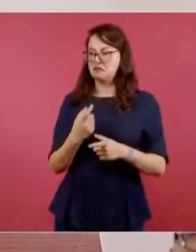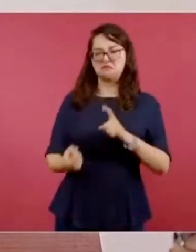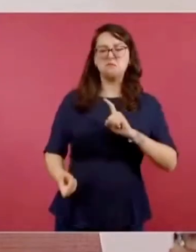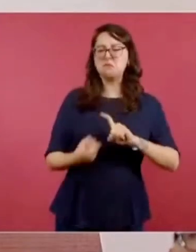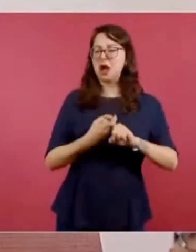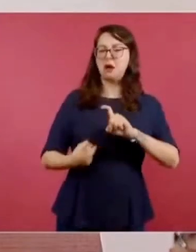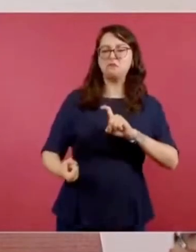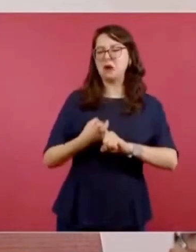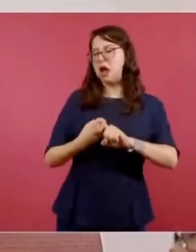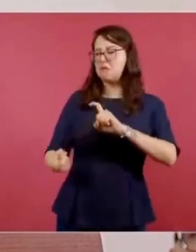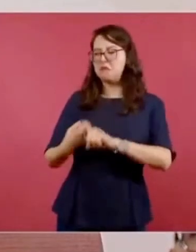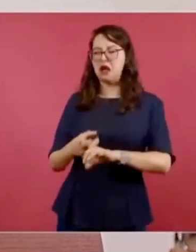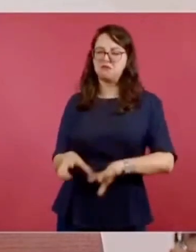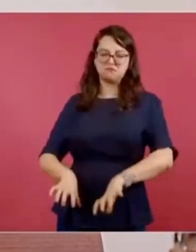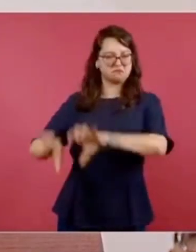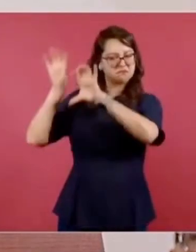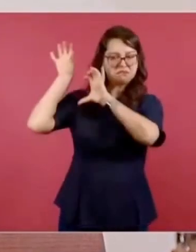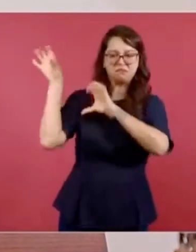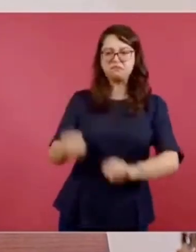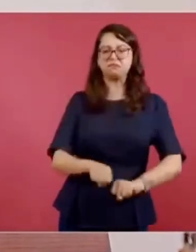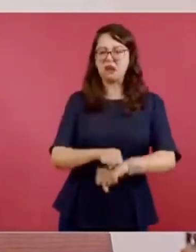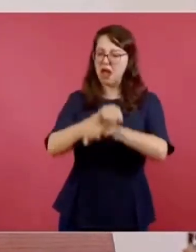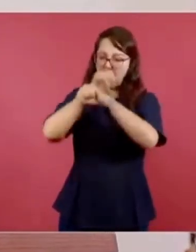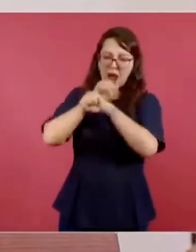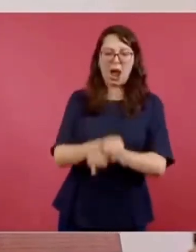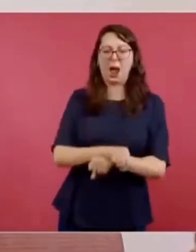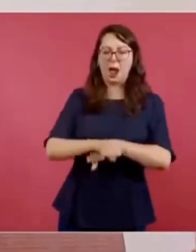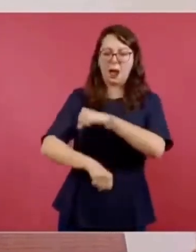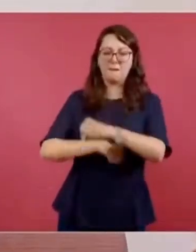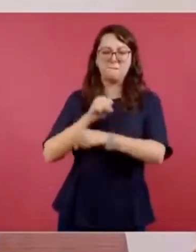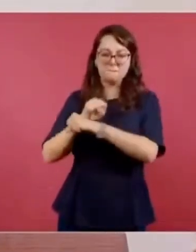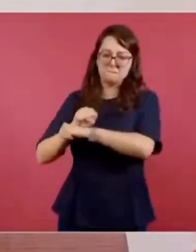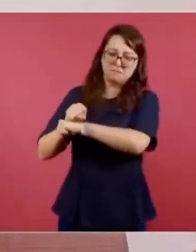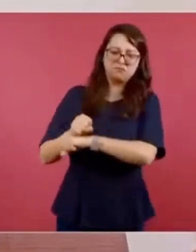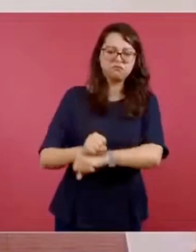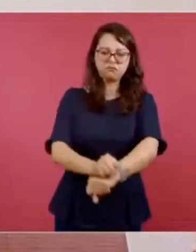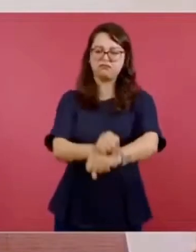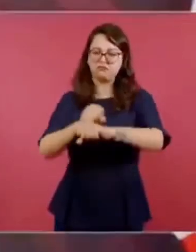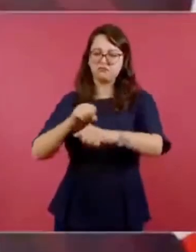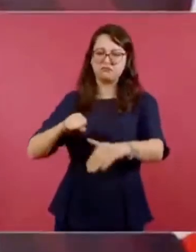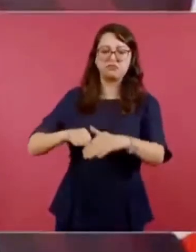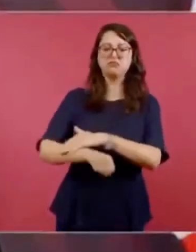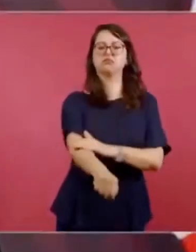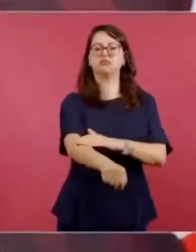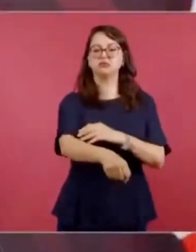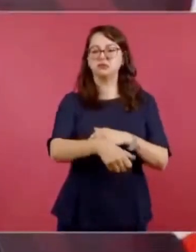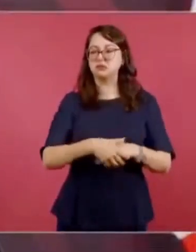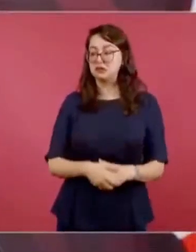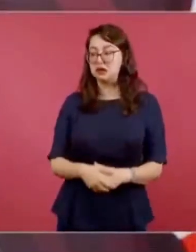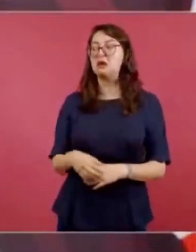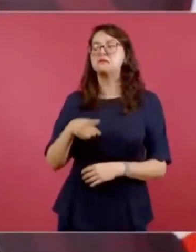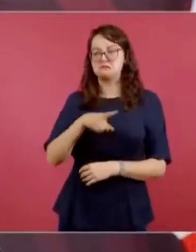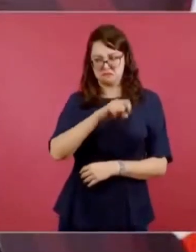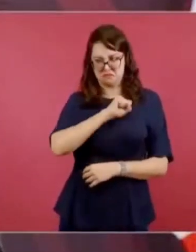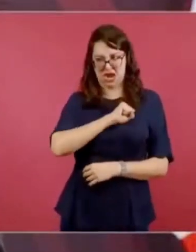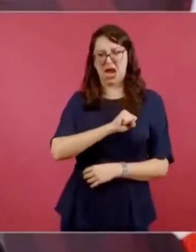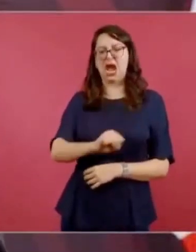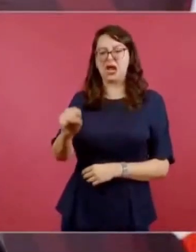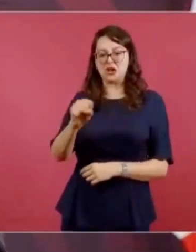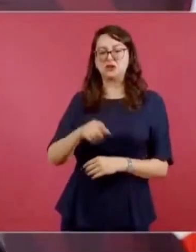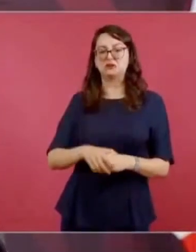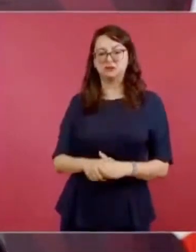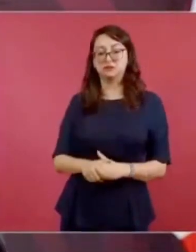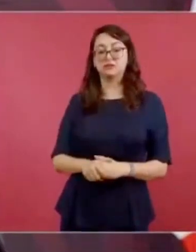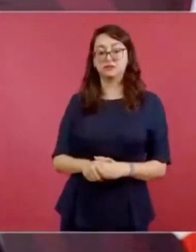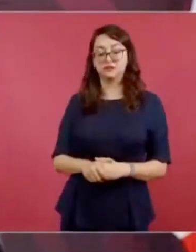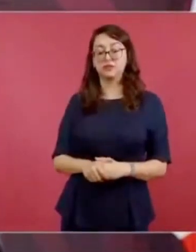los bajaron y se los llevaron a encerrar, lo hizo con alevosía, dice el